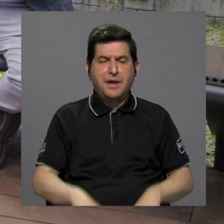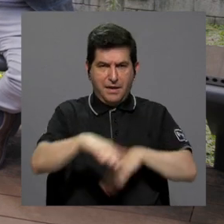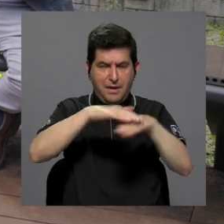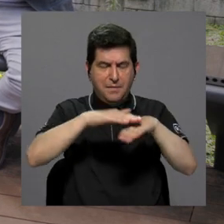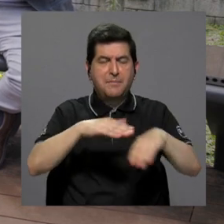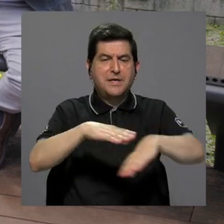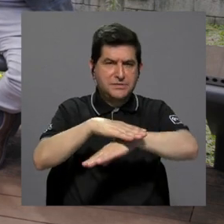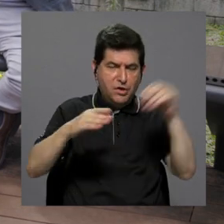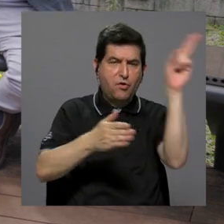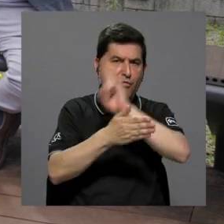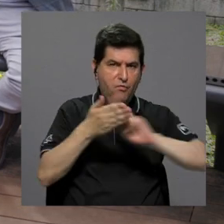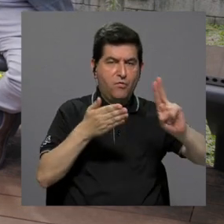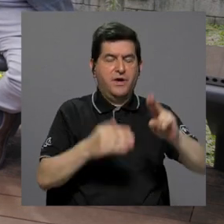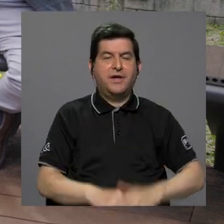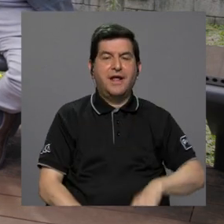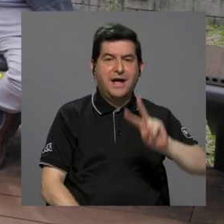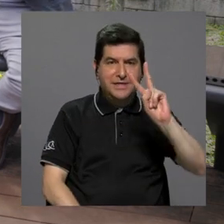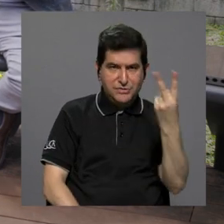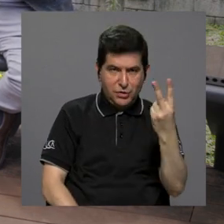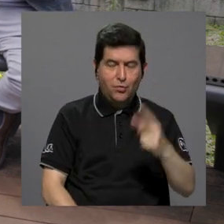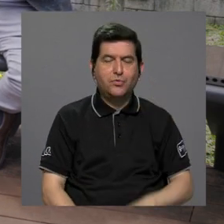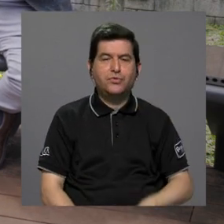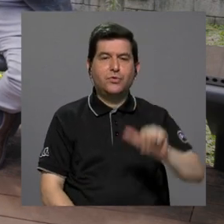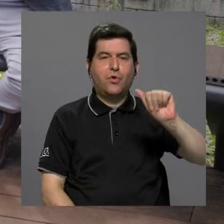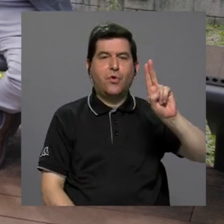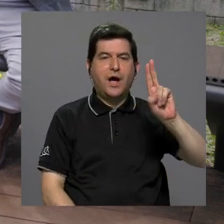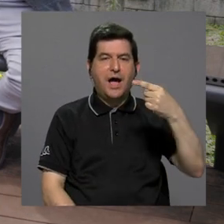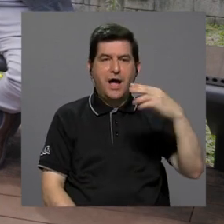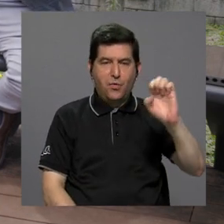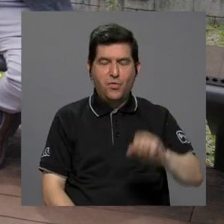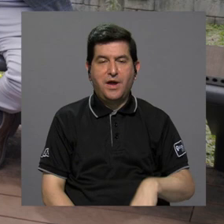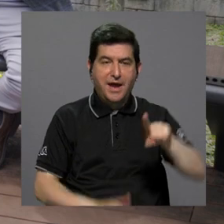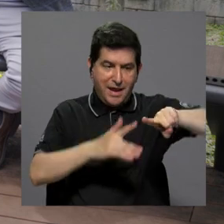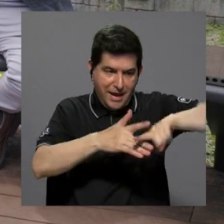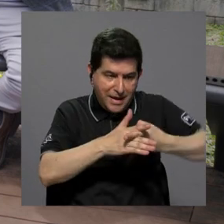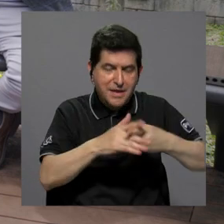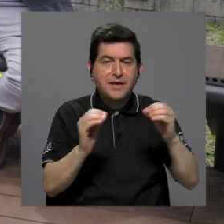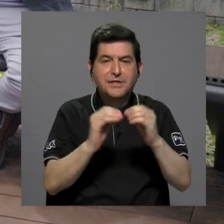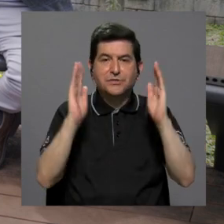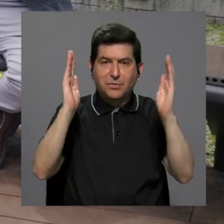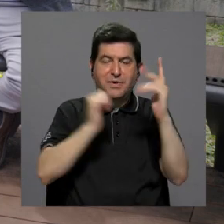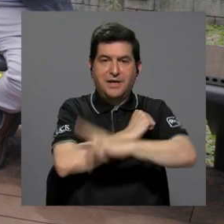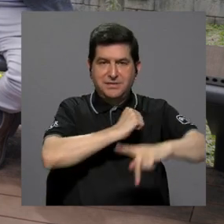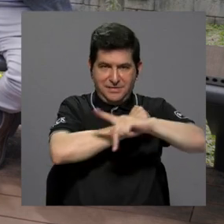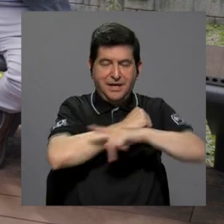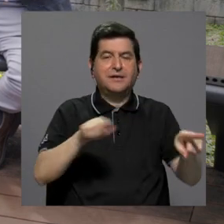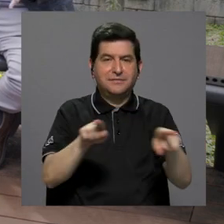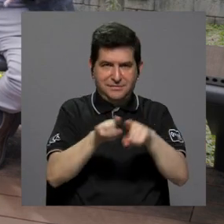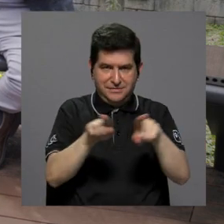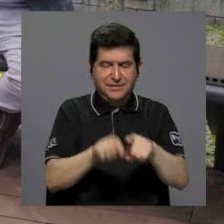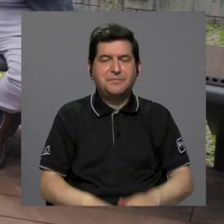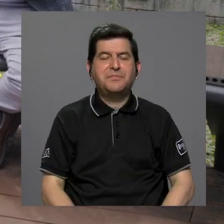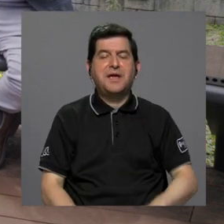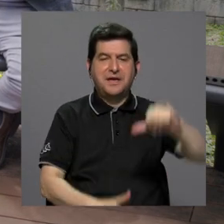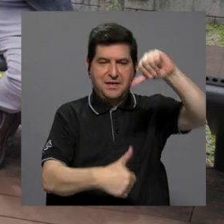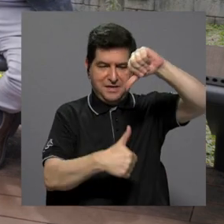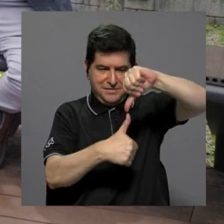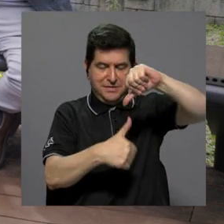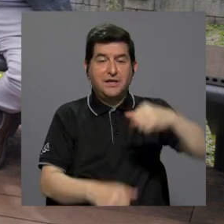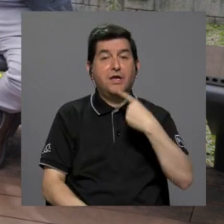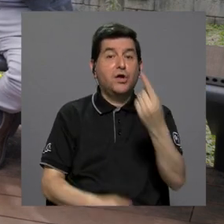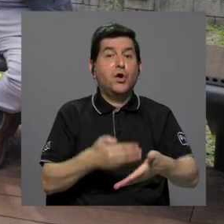fuera de la universidad también. Segundo, tenemos AUGE, que es la incubadora no solo más grande del país, sino también de